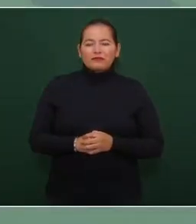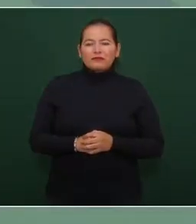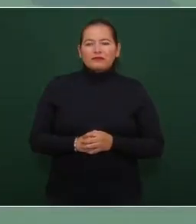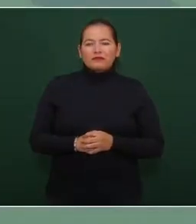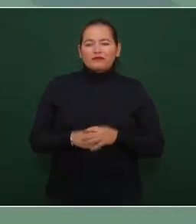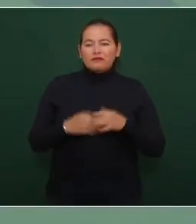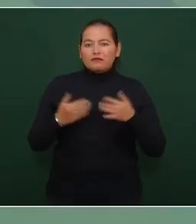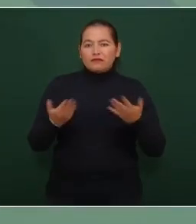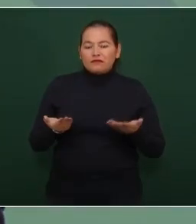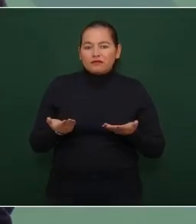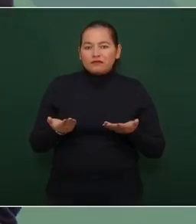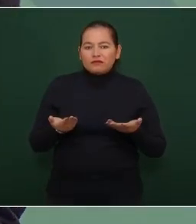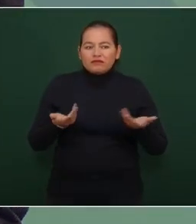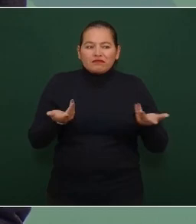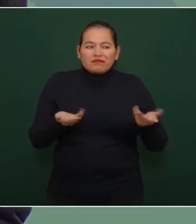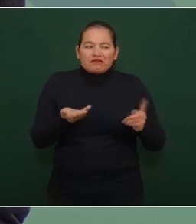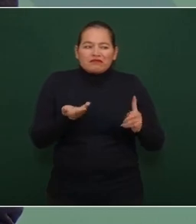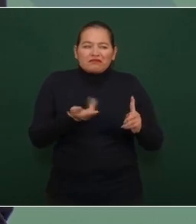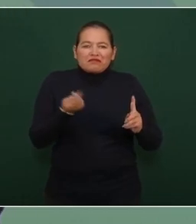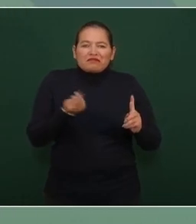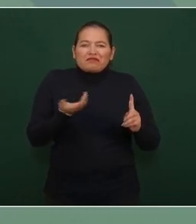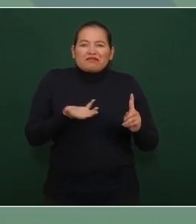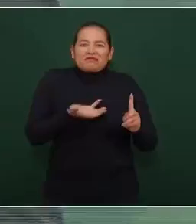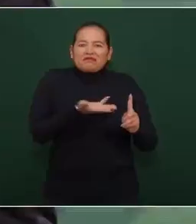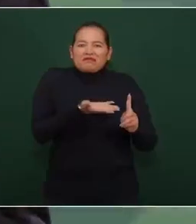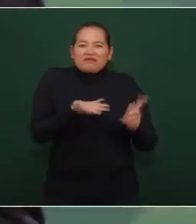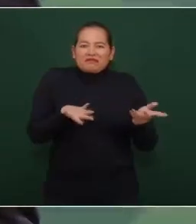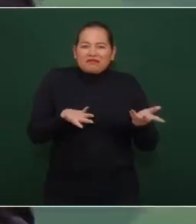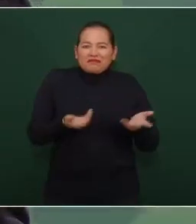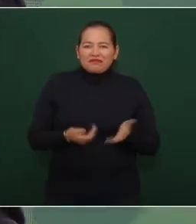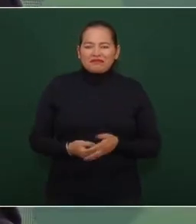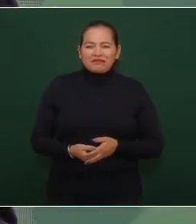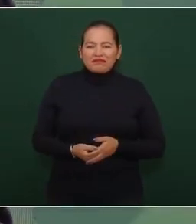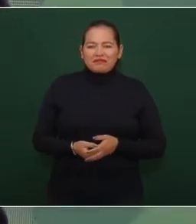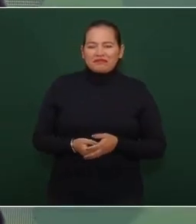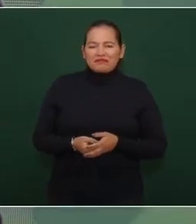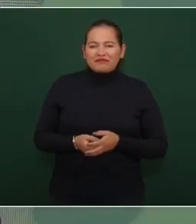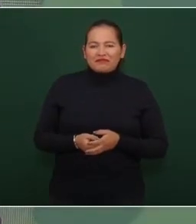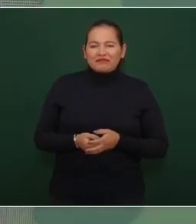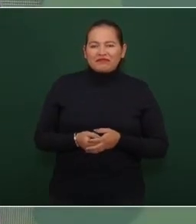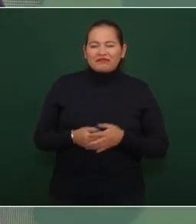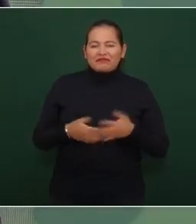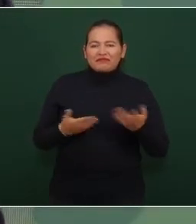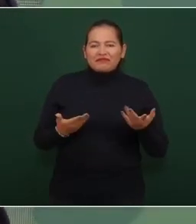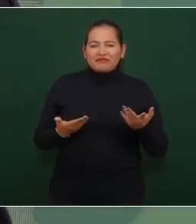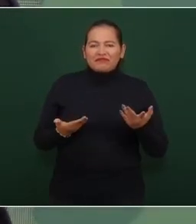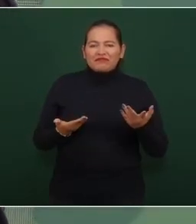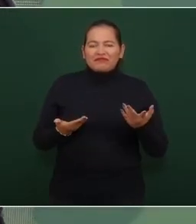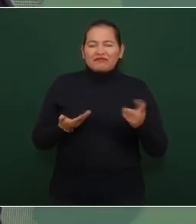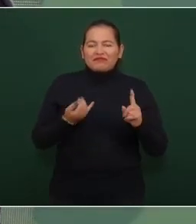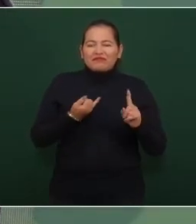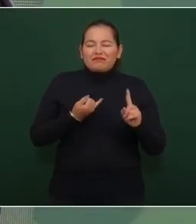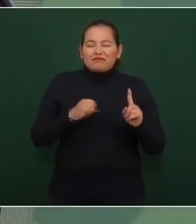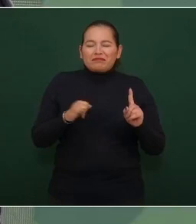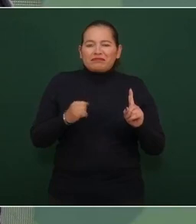pues ya que le hace uno no este ante una situación así